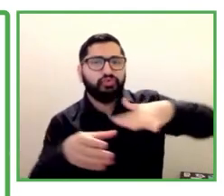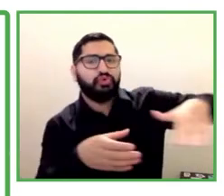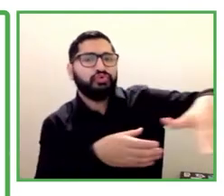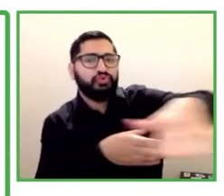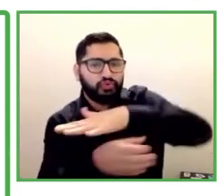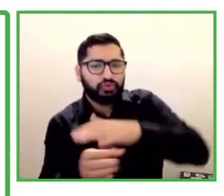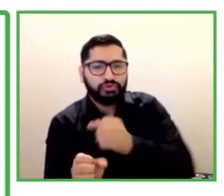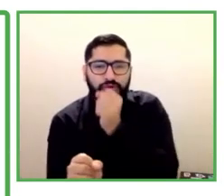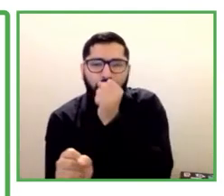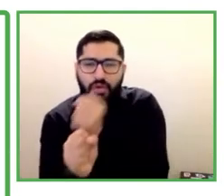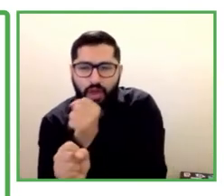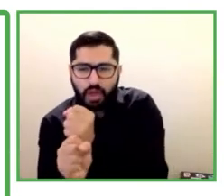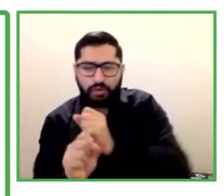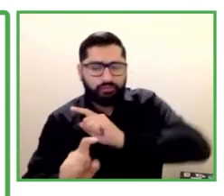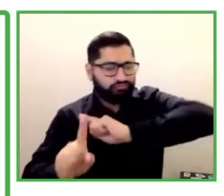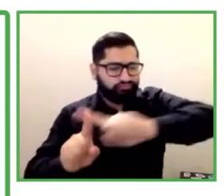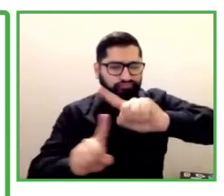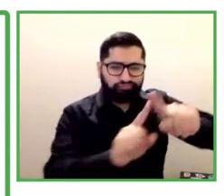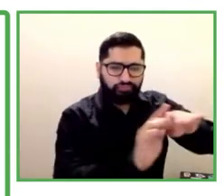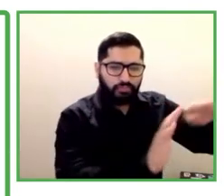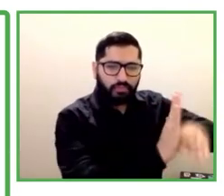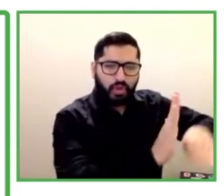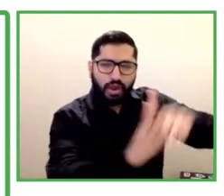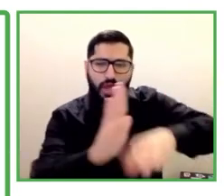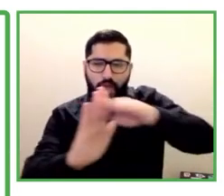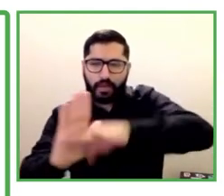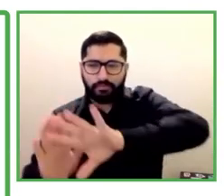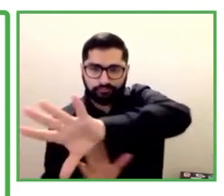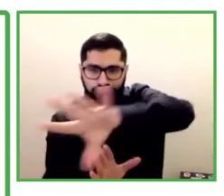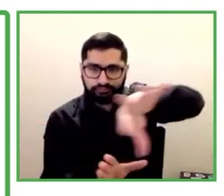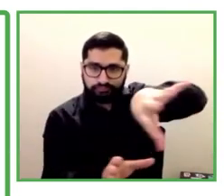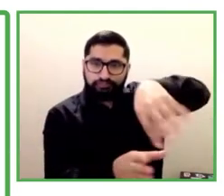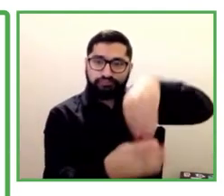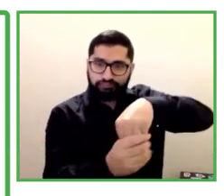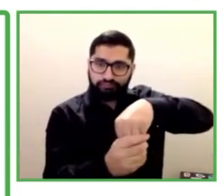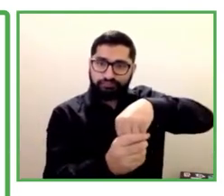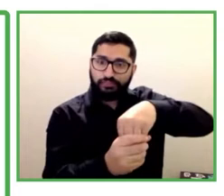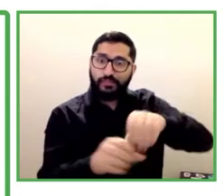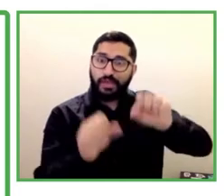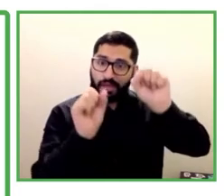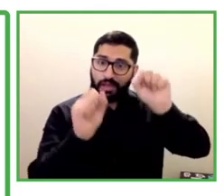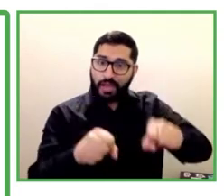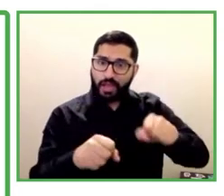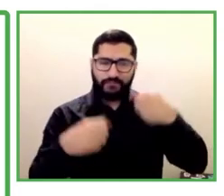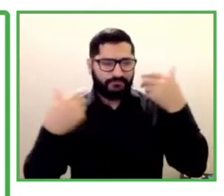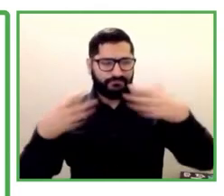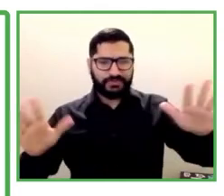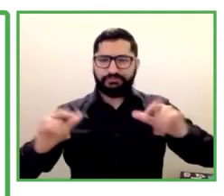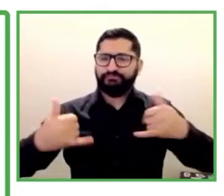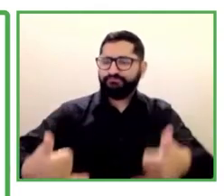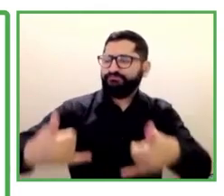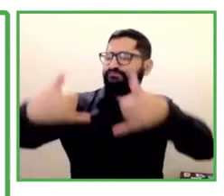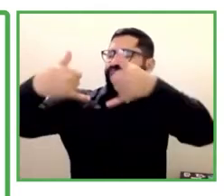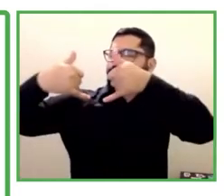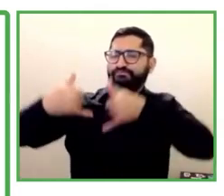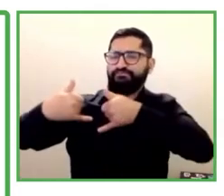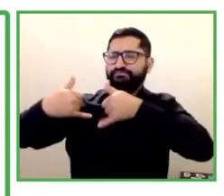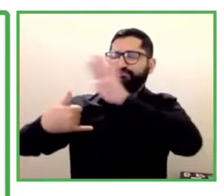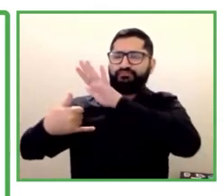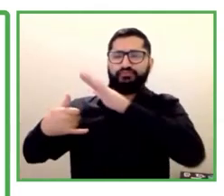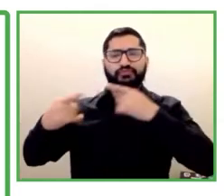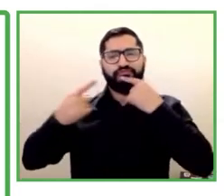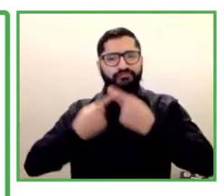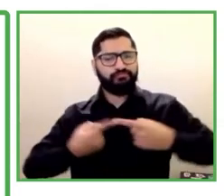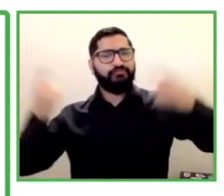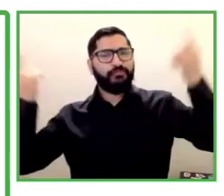internacionalmente. Hemos ganado varios premios del programa de inclusión. También PRIDE, que es una sigla